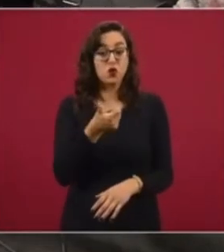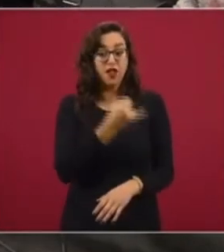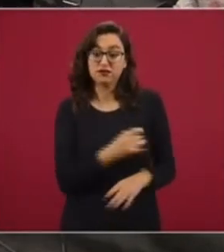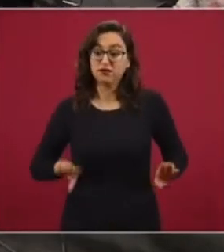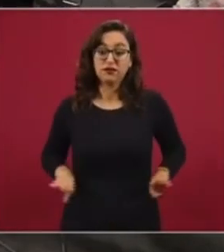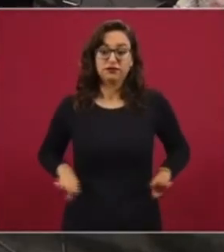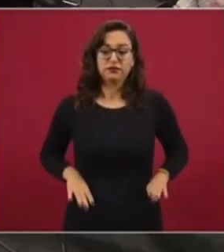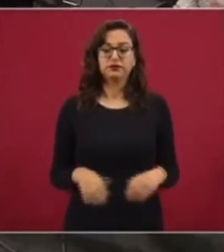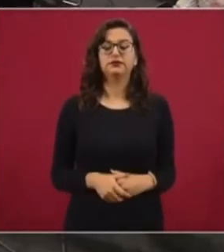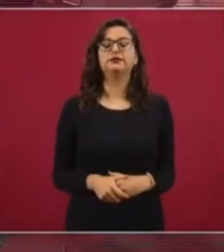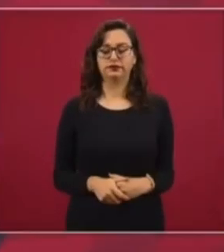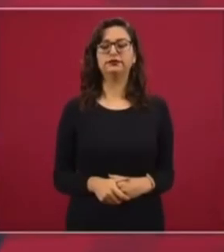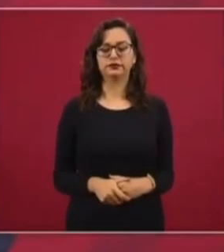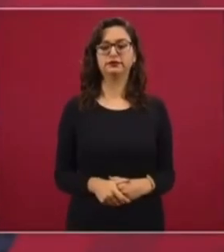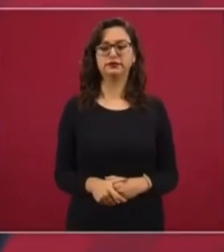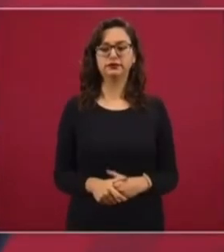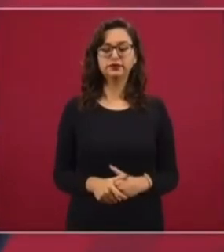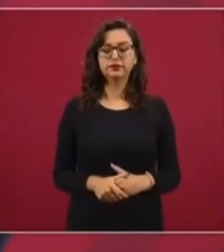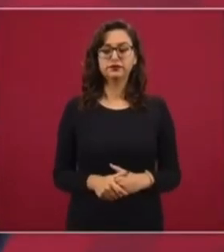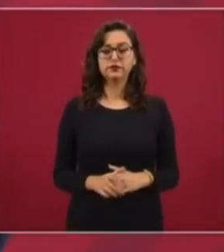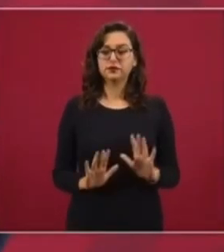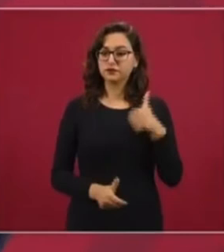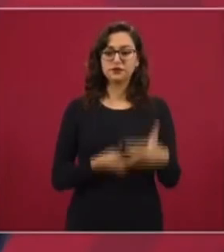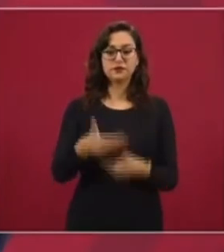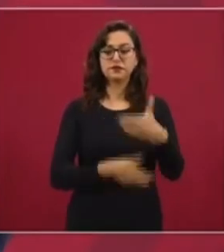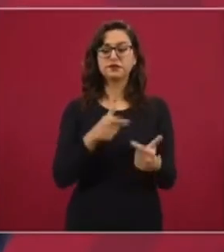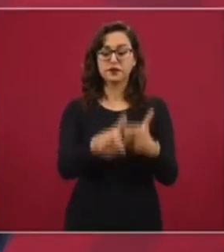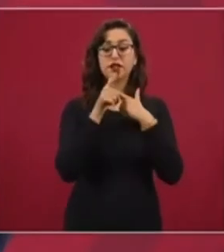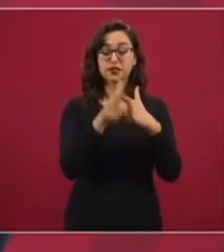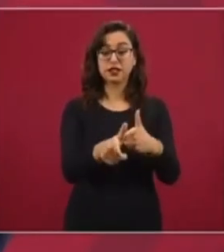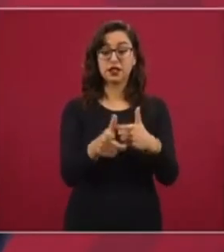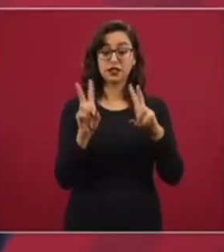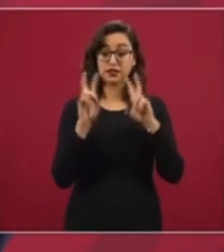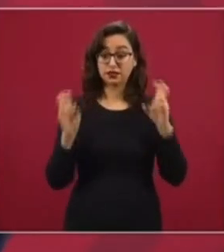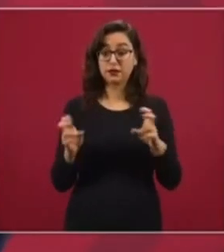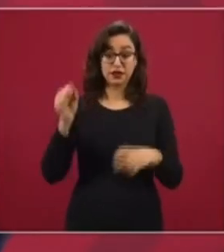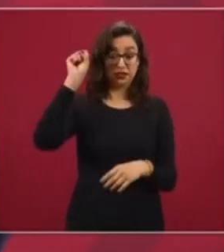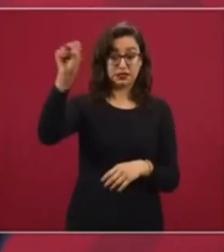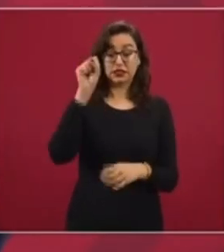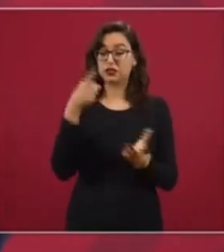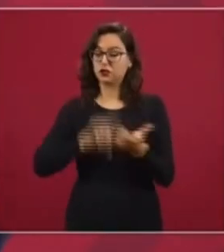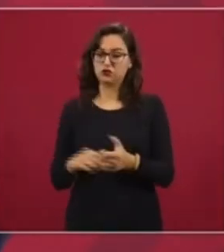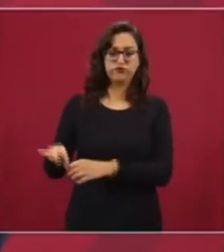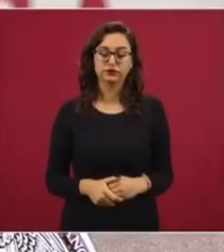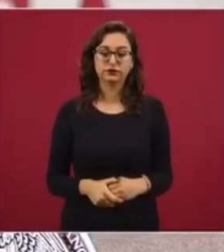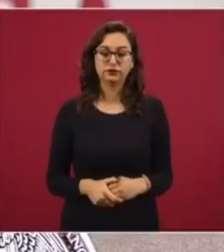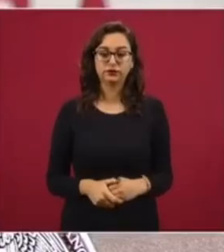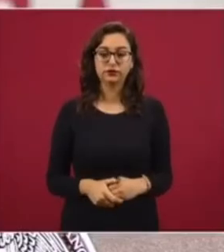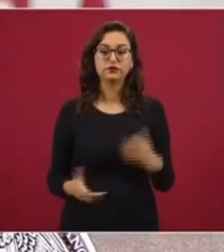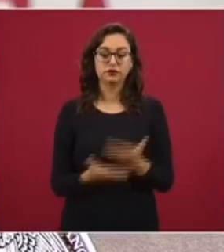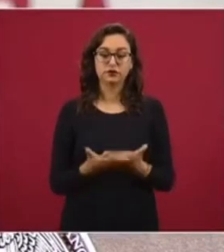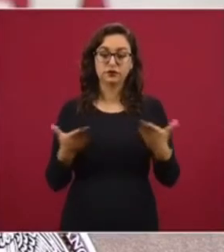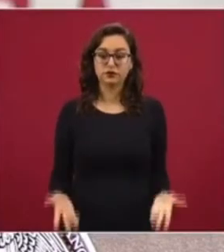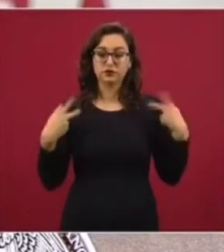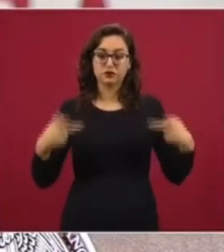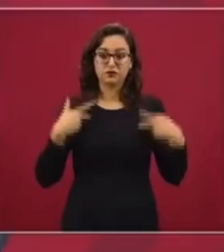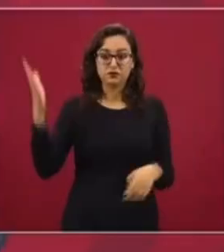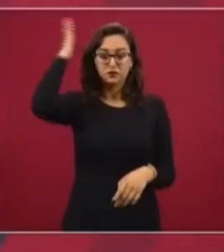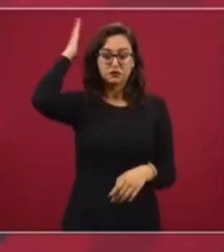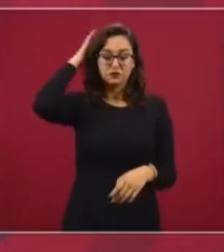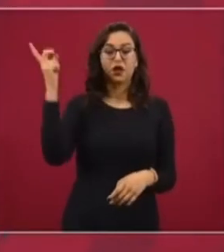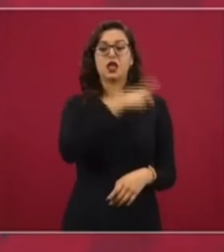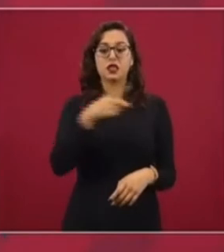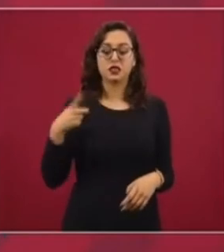a continuar, ya hablamos de eso, del proceso iniciado de democratización de los sindicatos. Ahora los dirigentes tienen que ser